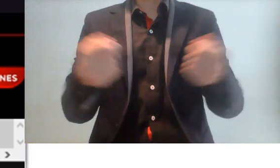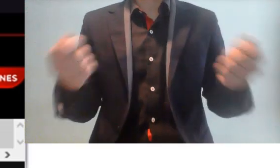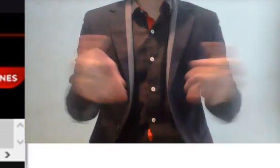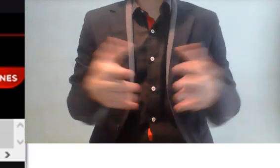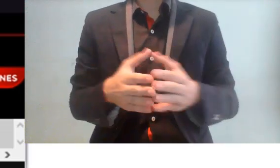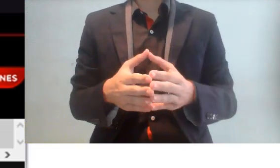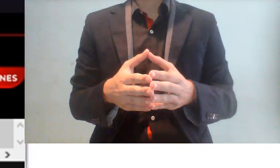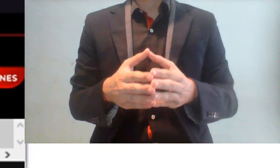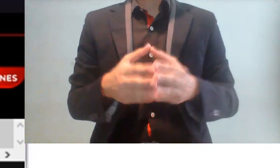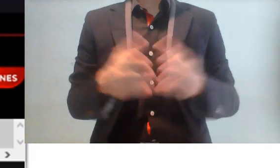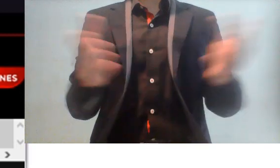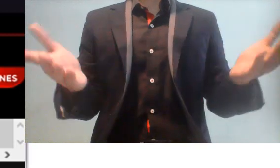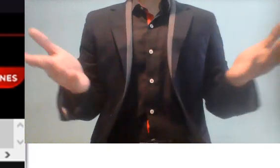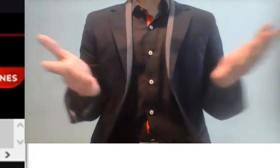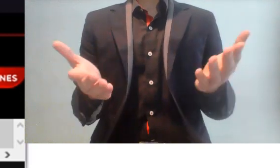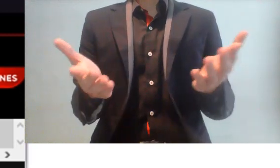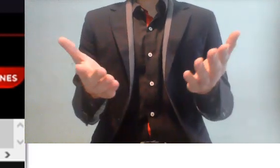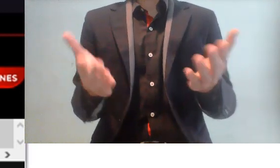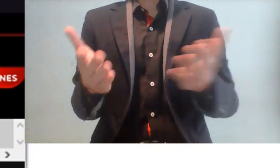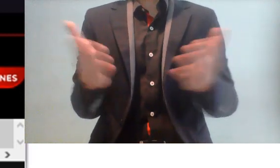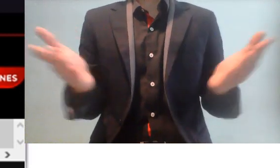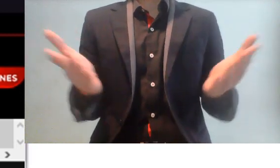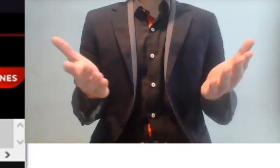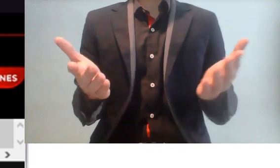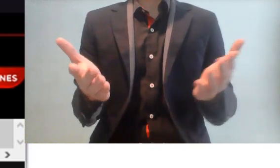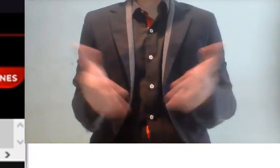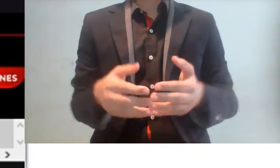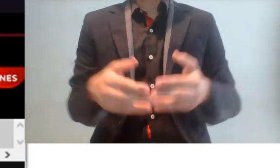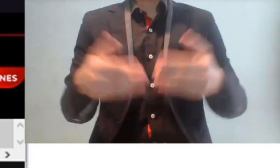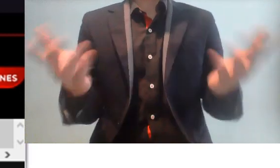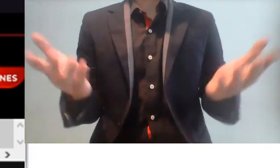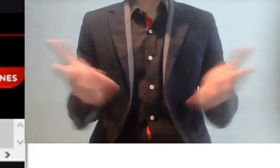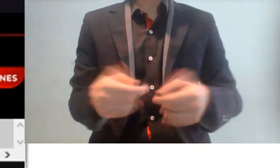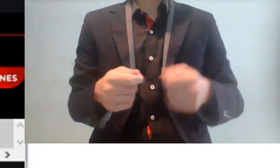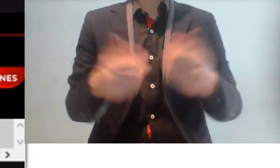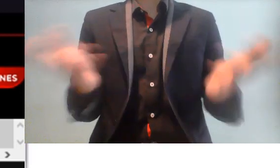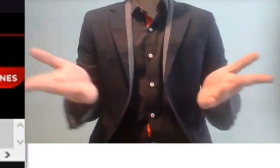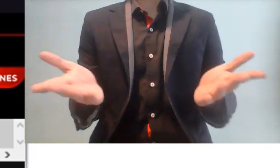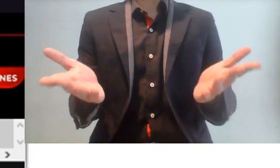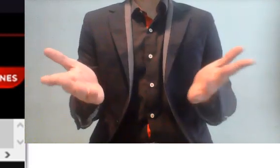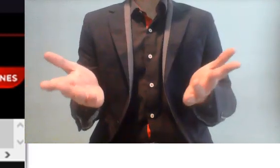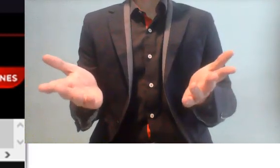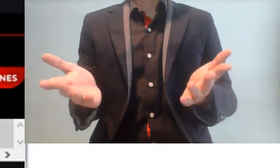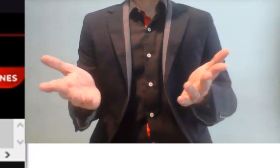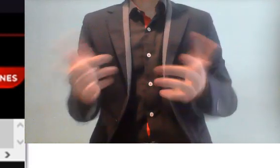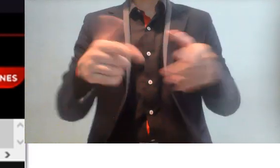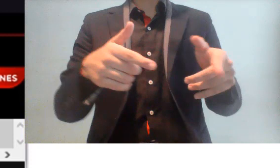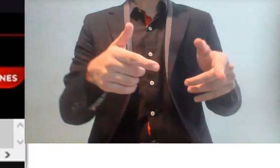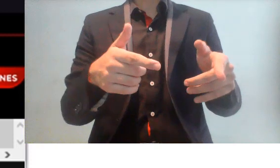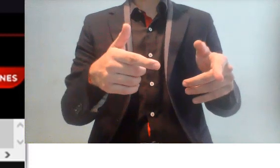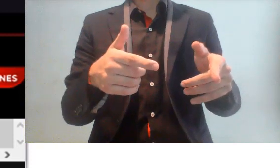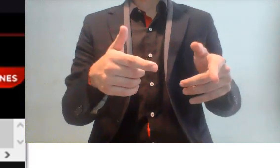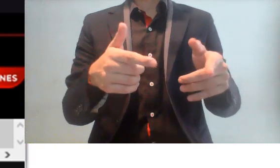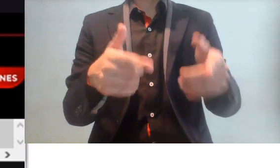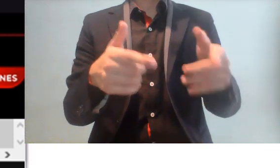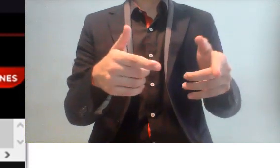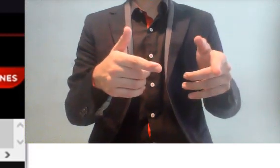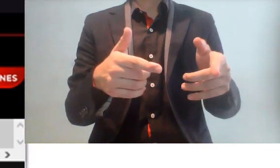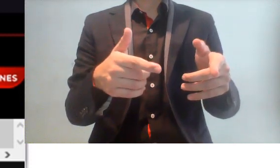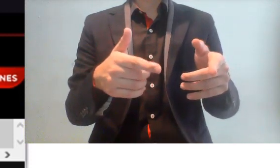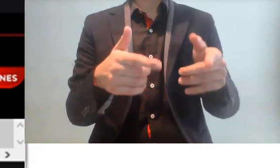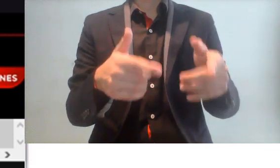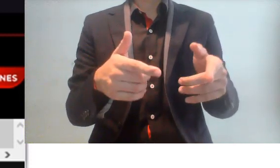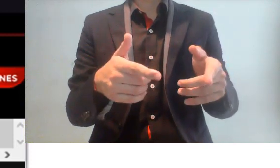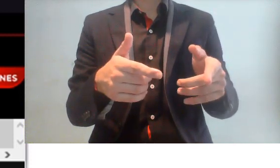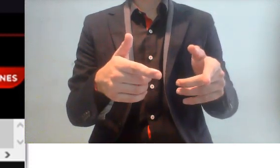el pequeño cuestionamiento, ¿los panistas entonces qué es lo que defendían? ¿O los piristas qué es lo que defendían? ¿Que esto pasaba? ¿Que esto siguiera